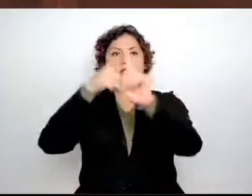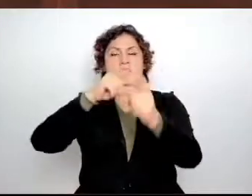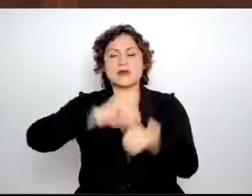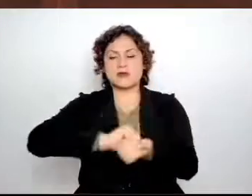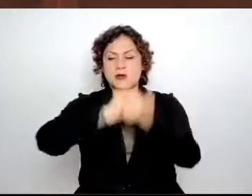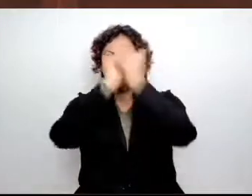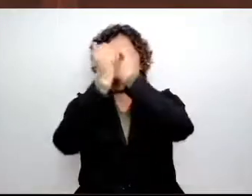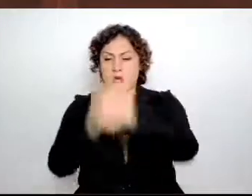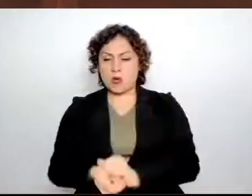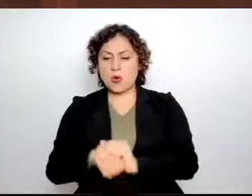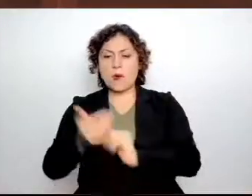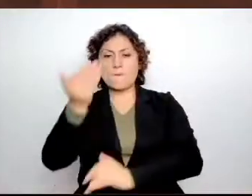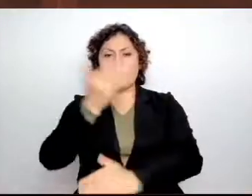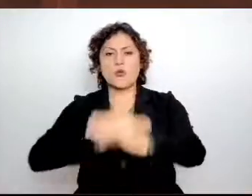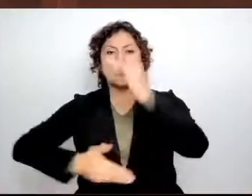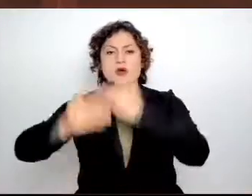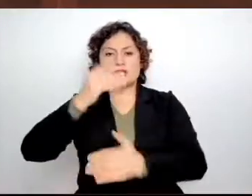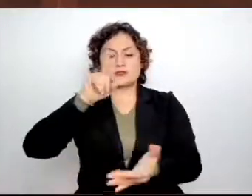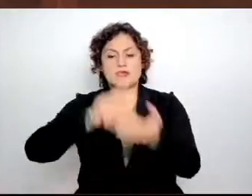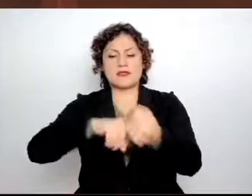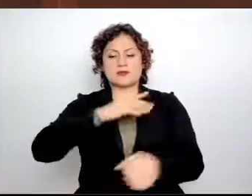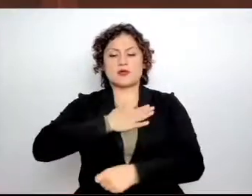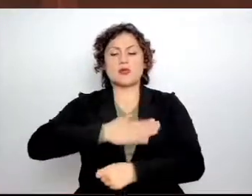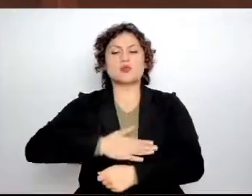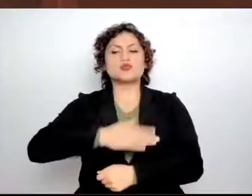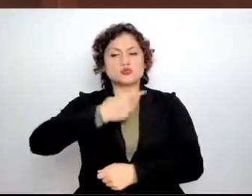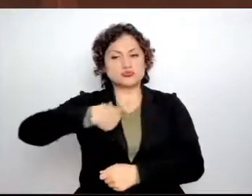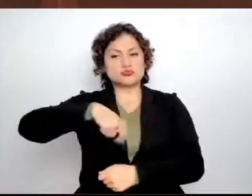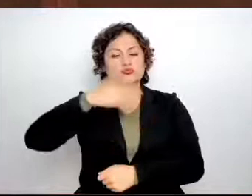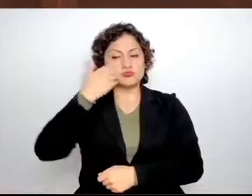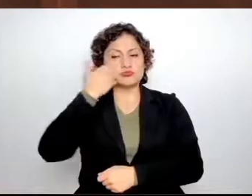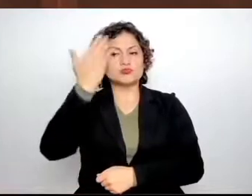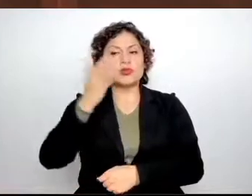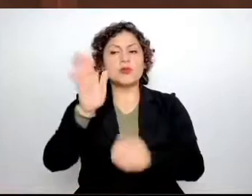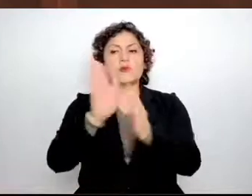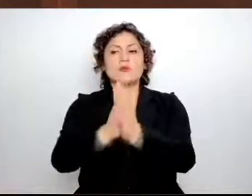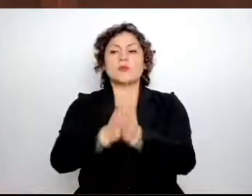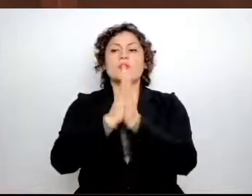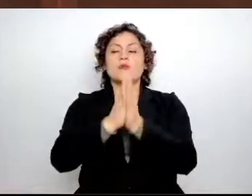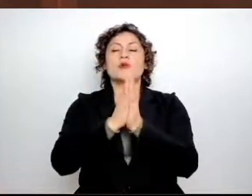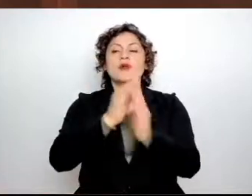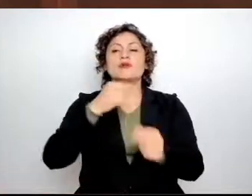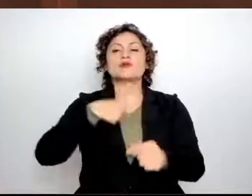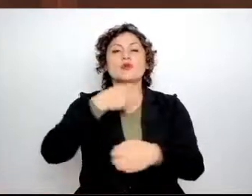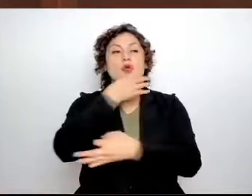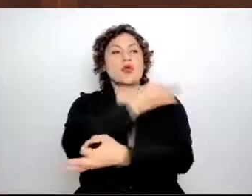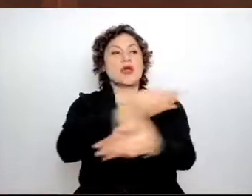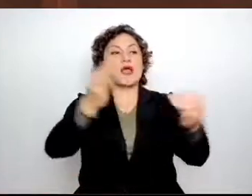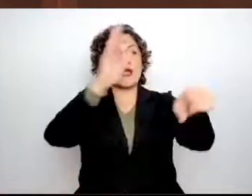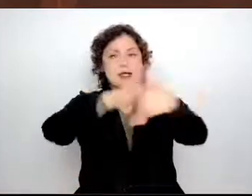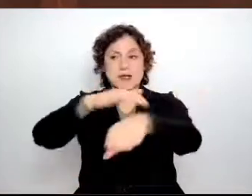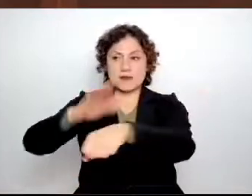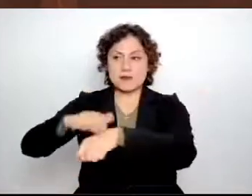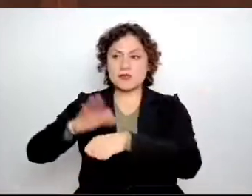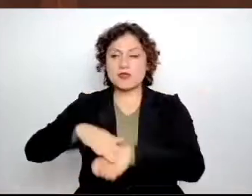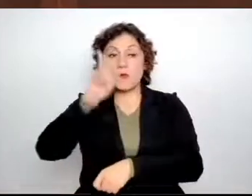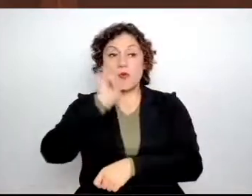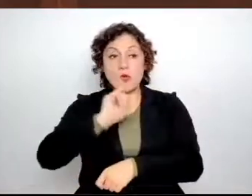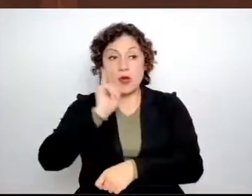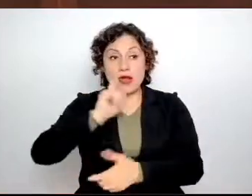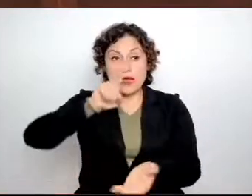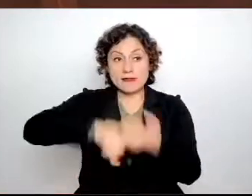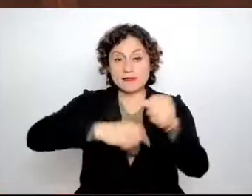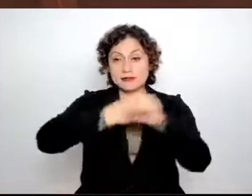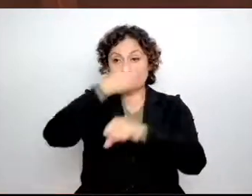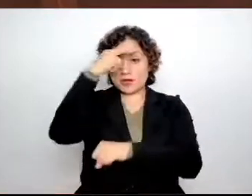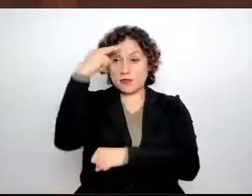con justicia, por lo que hoy invito a las mujeres mexiquenses a seguir denunciando, pues los programas